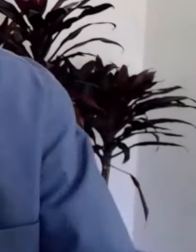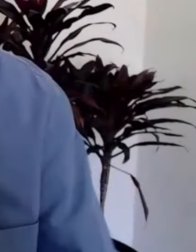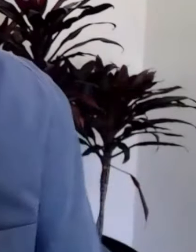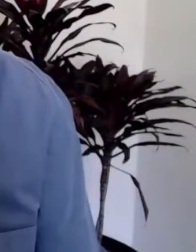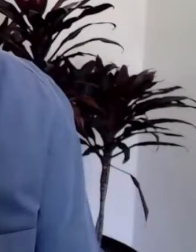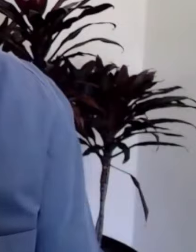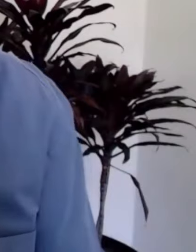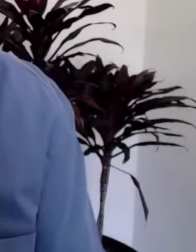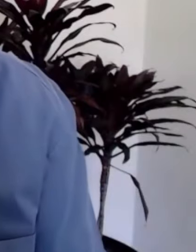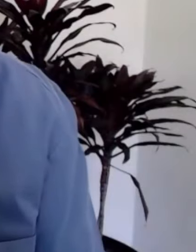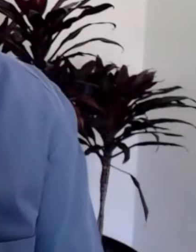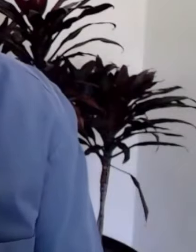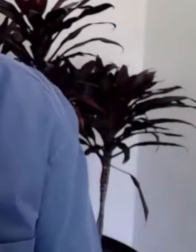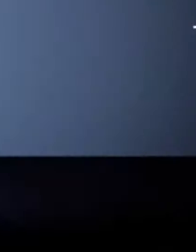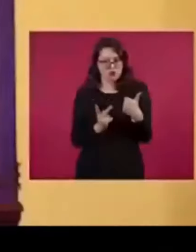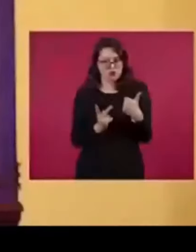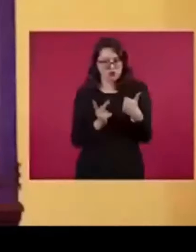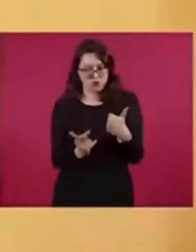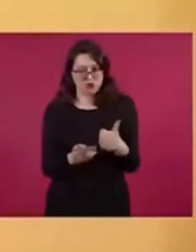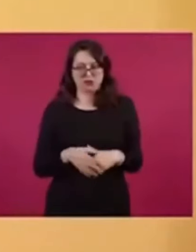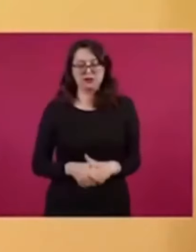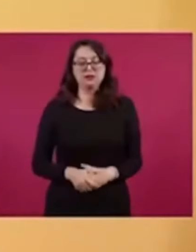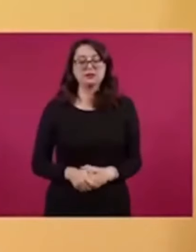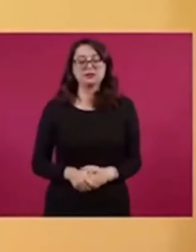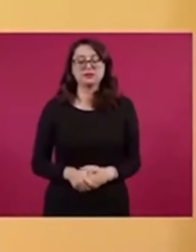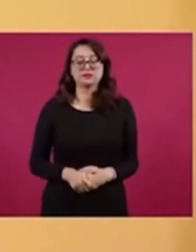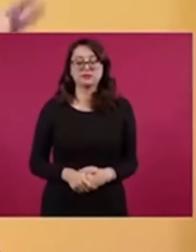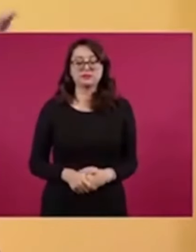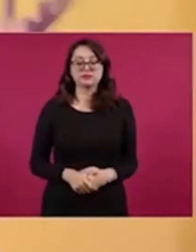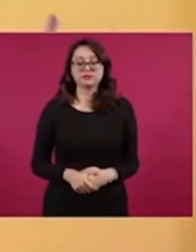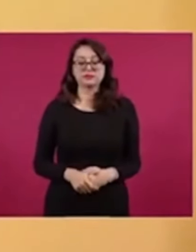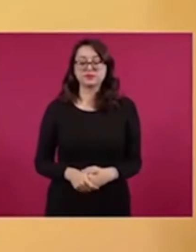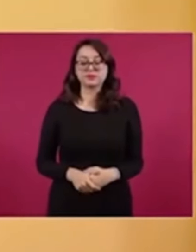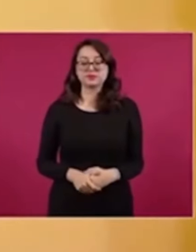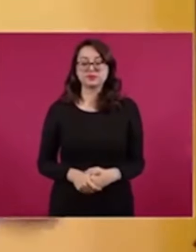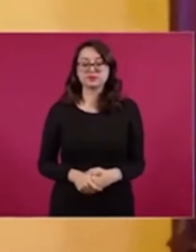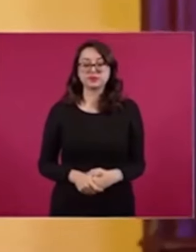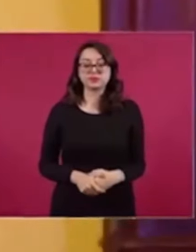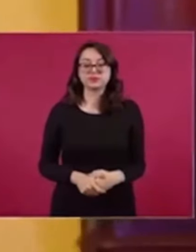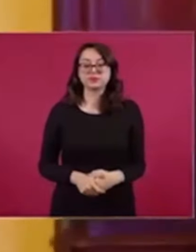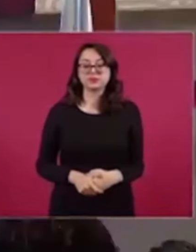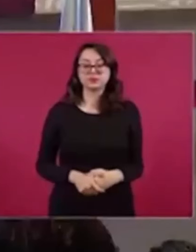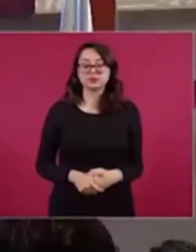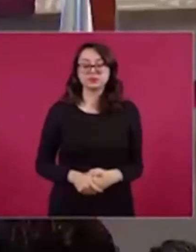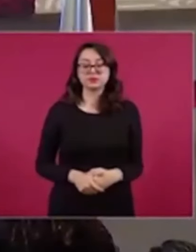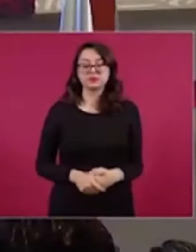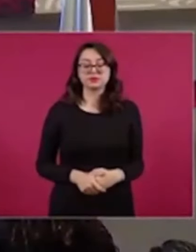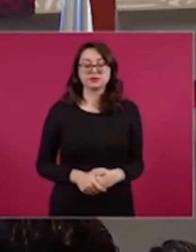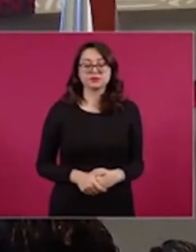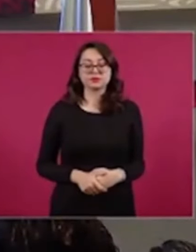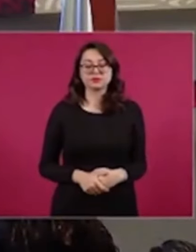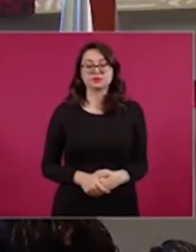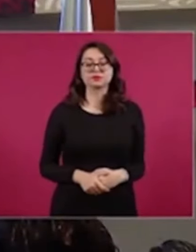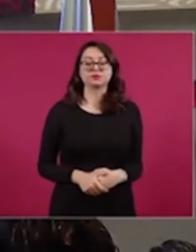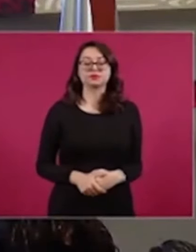República. Adelante, por favor. Cuando se publicaron los trabajos de